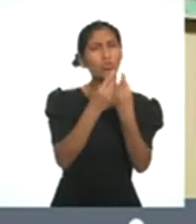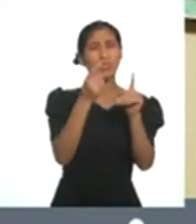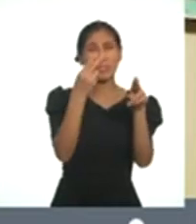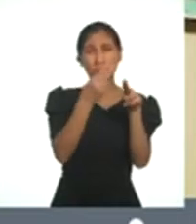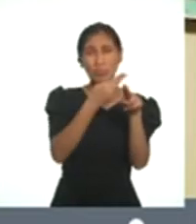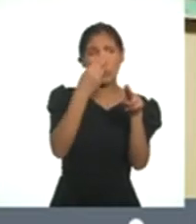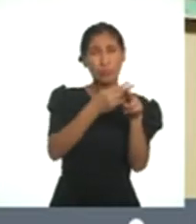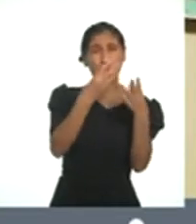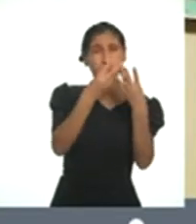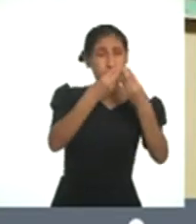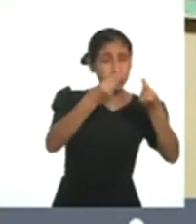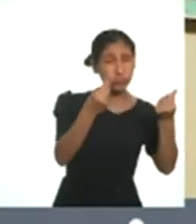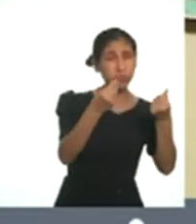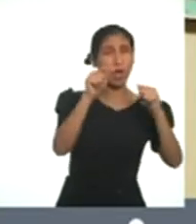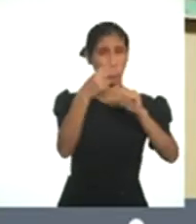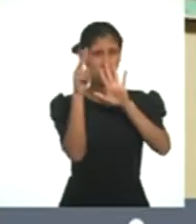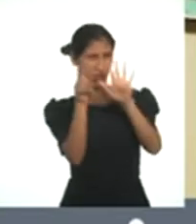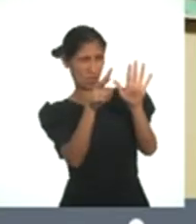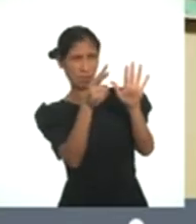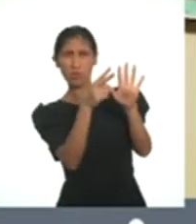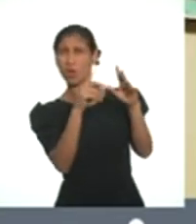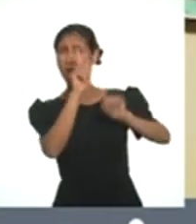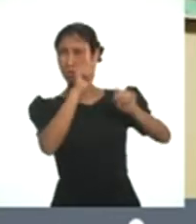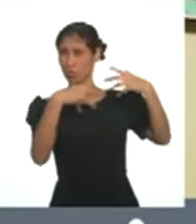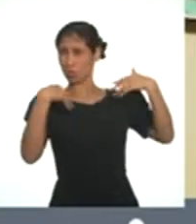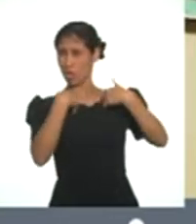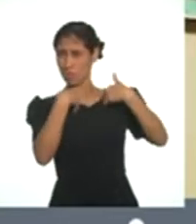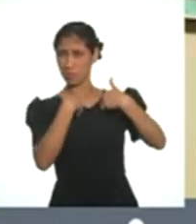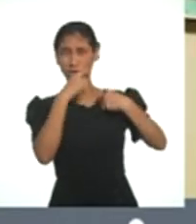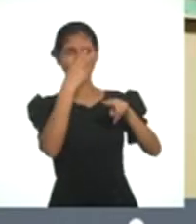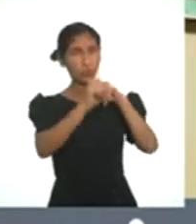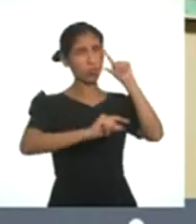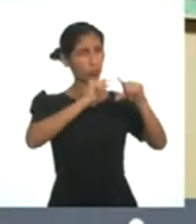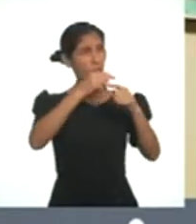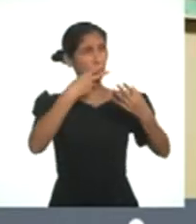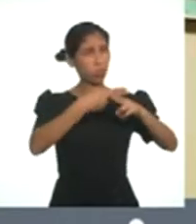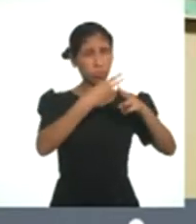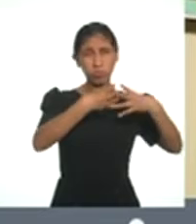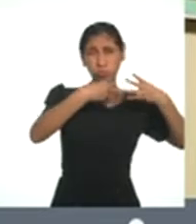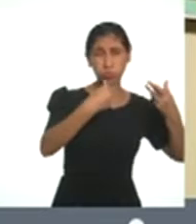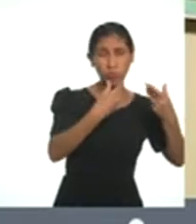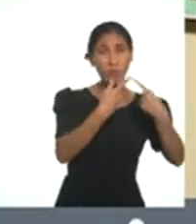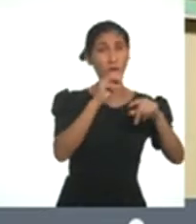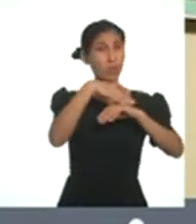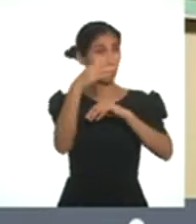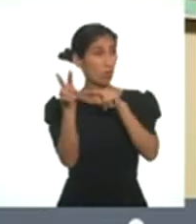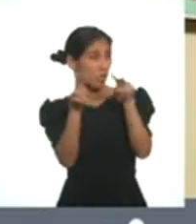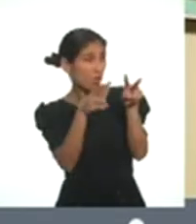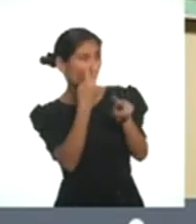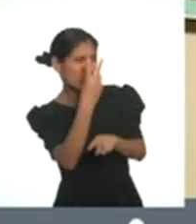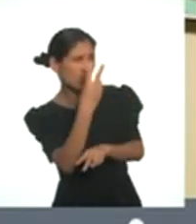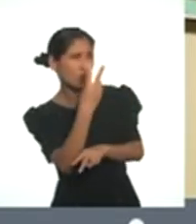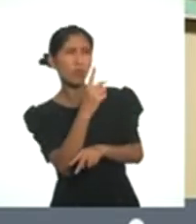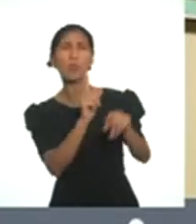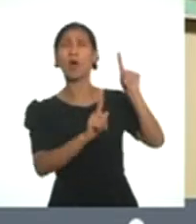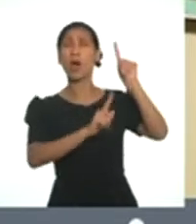peligro de extinción. Allí se mostraban a estos. Y la parte que más me gustó fue cuando ayudaron a que estos animales